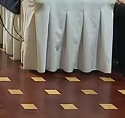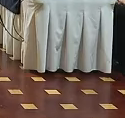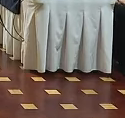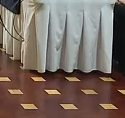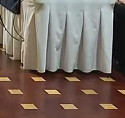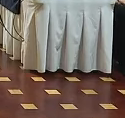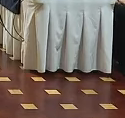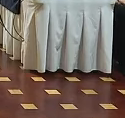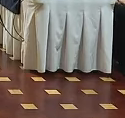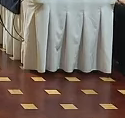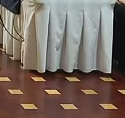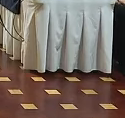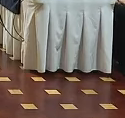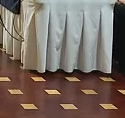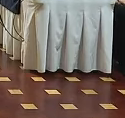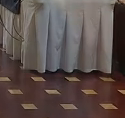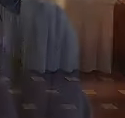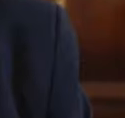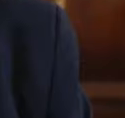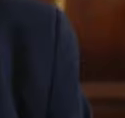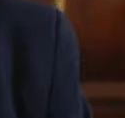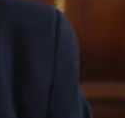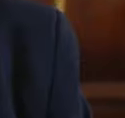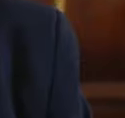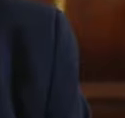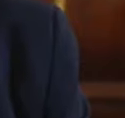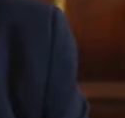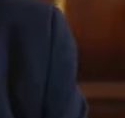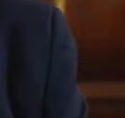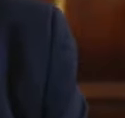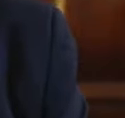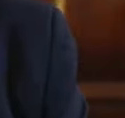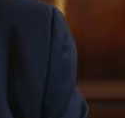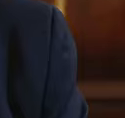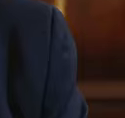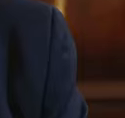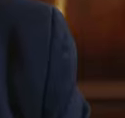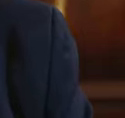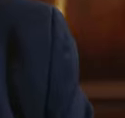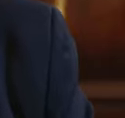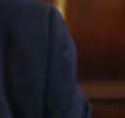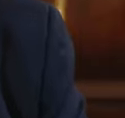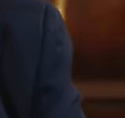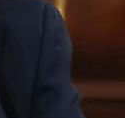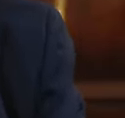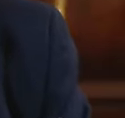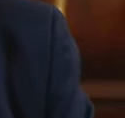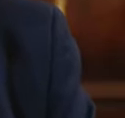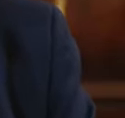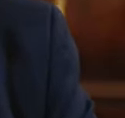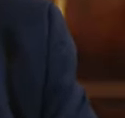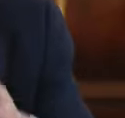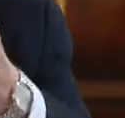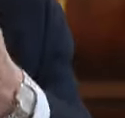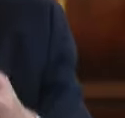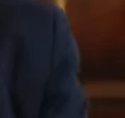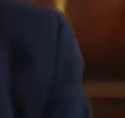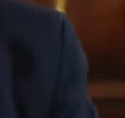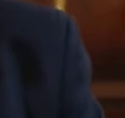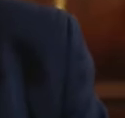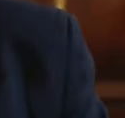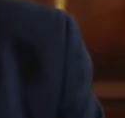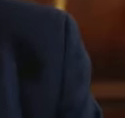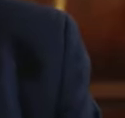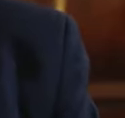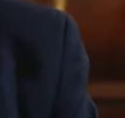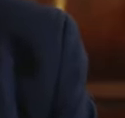La relación entre Estados Unidos y Guatemala, como lo hablábamos hace minutos en el